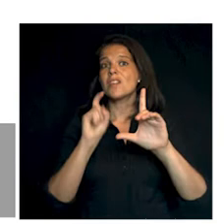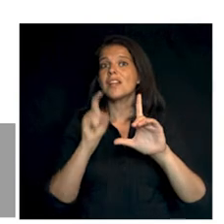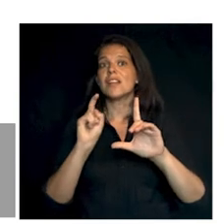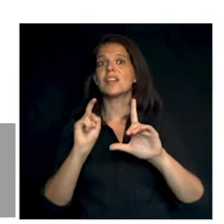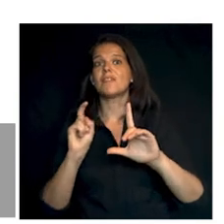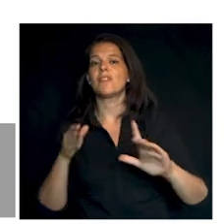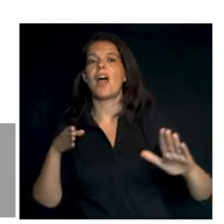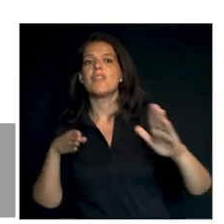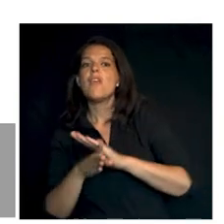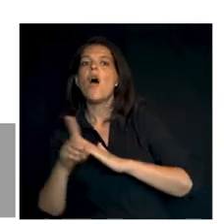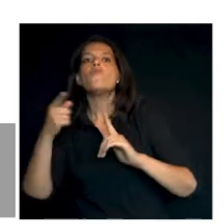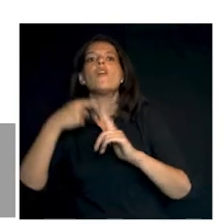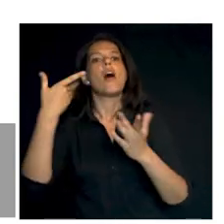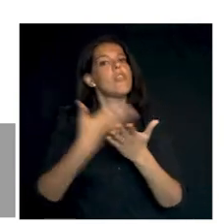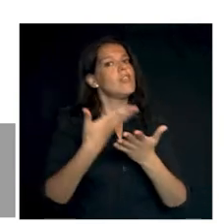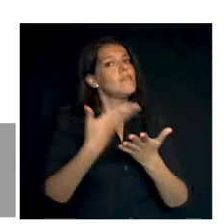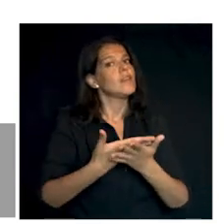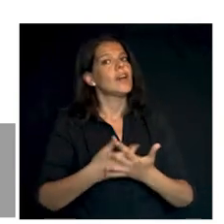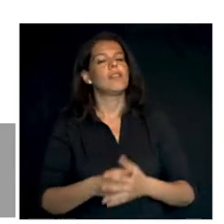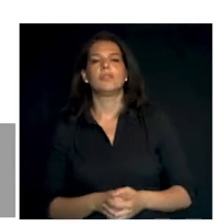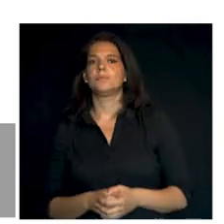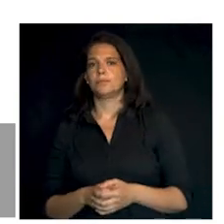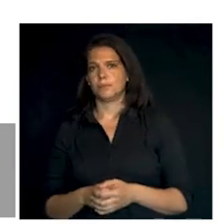botón Acceder con certificado.